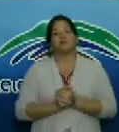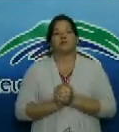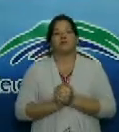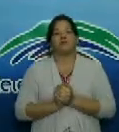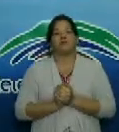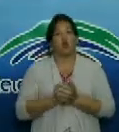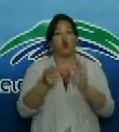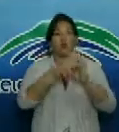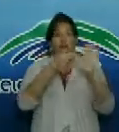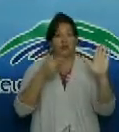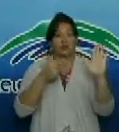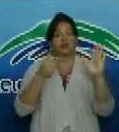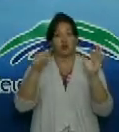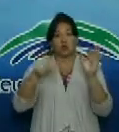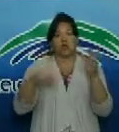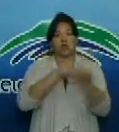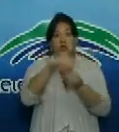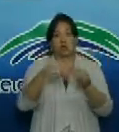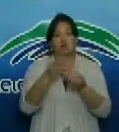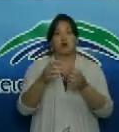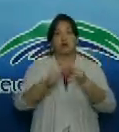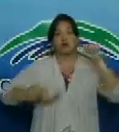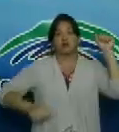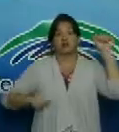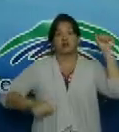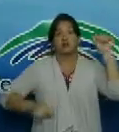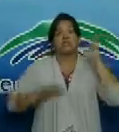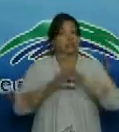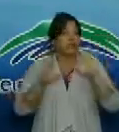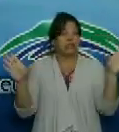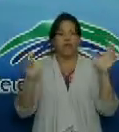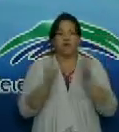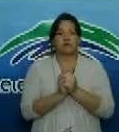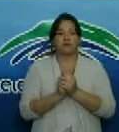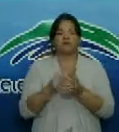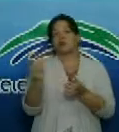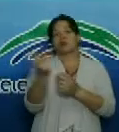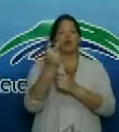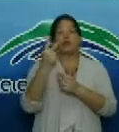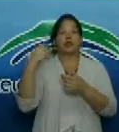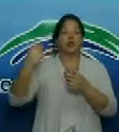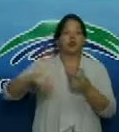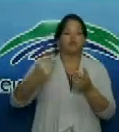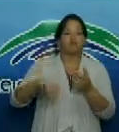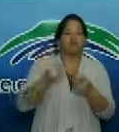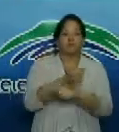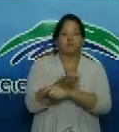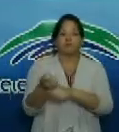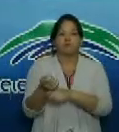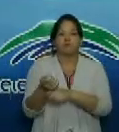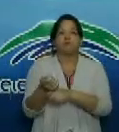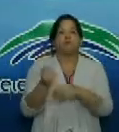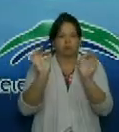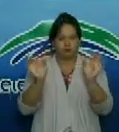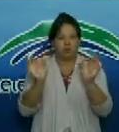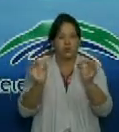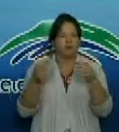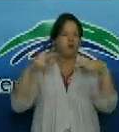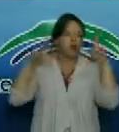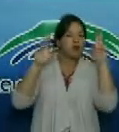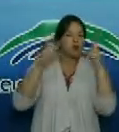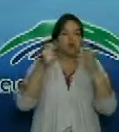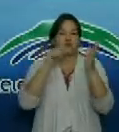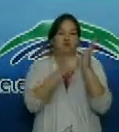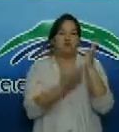física ahí tenemos algo muy positivo y sus entrenadores son los que van a dar la nota final hay que tomar un ejemplo de Finlandia